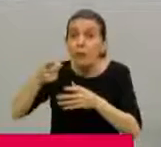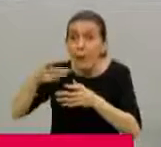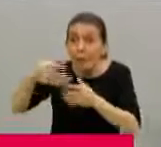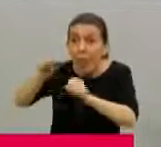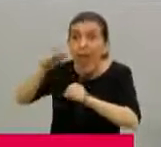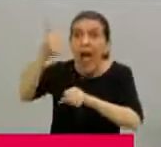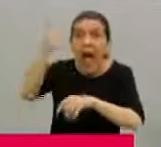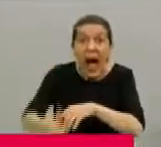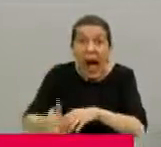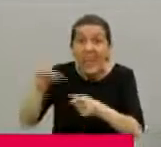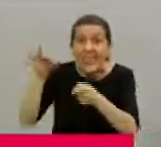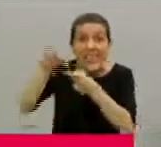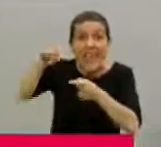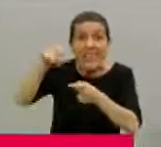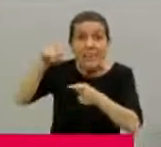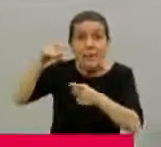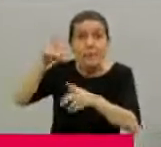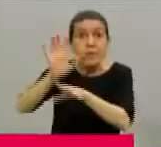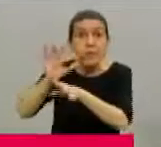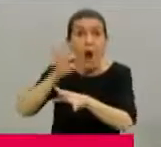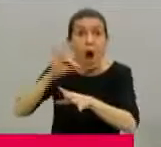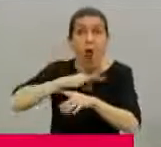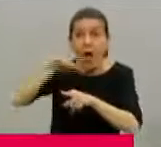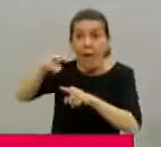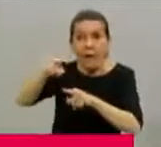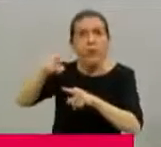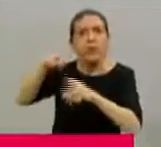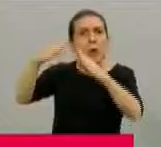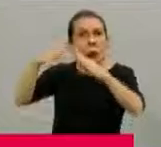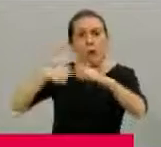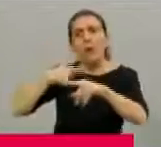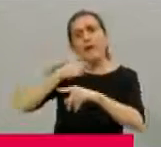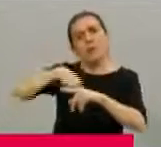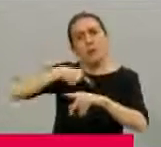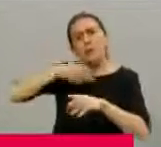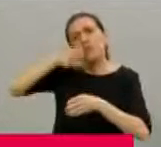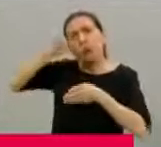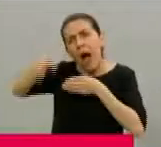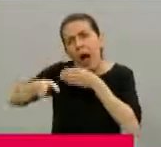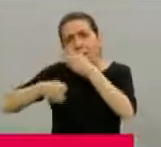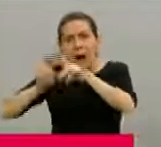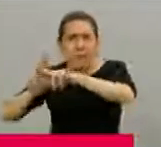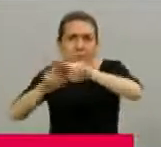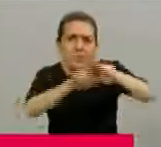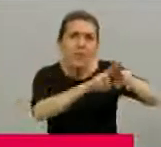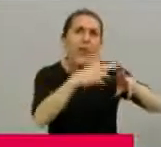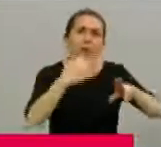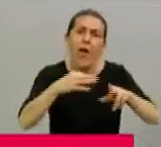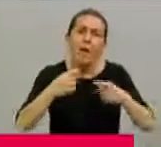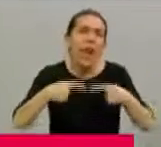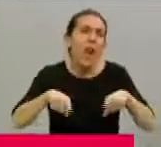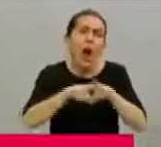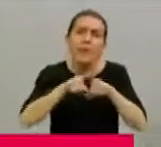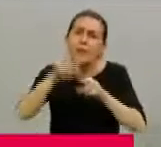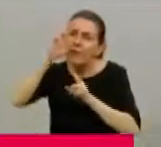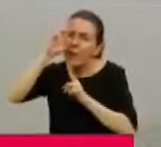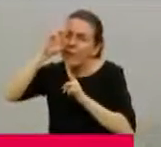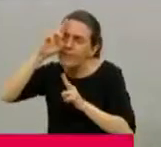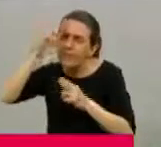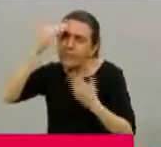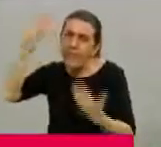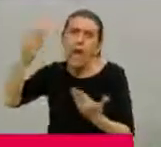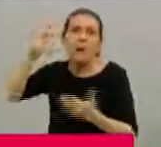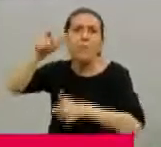positivo, así que este reconocimiento también tenemos que hacerlo para el personal de seguridad, que no ha tenido